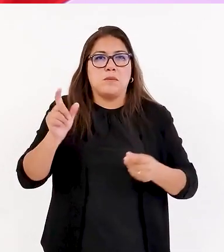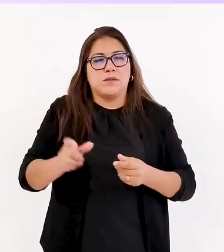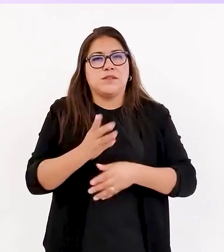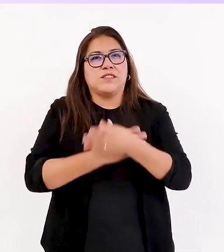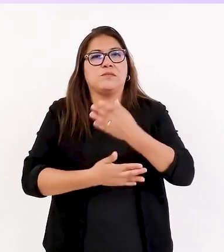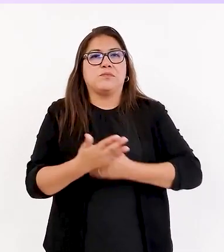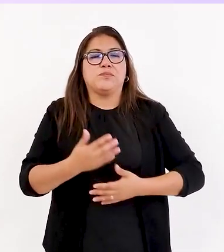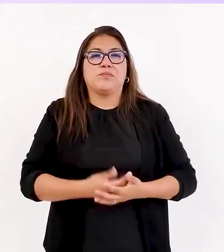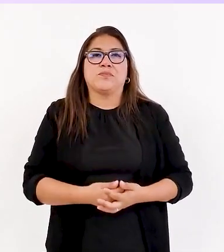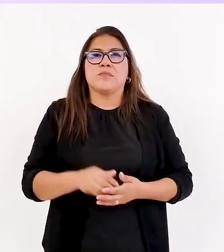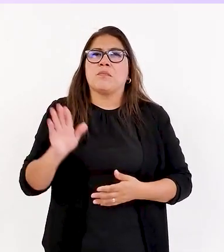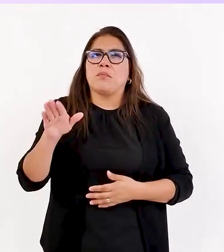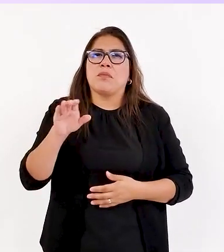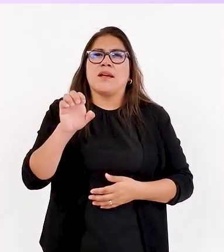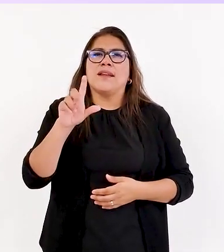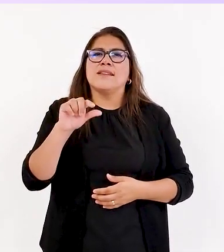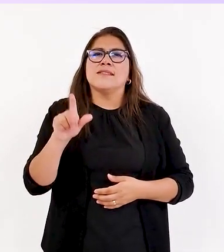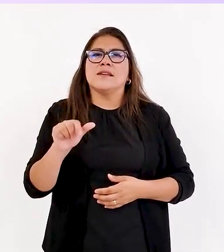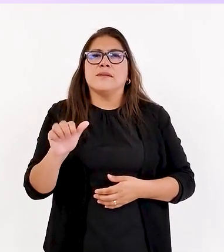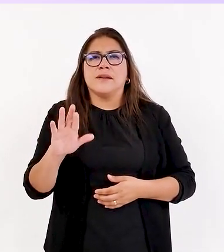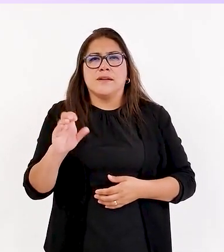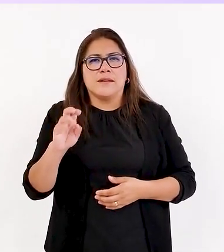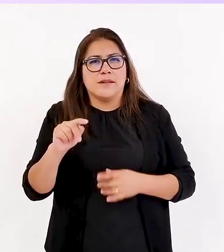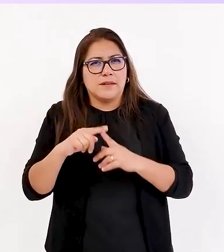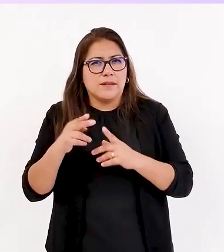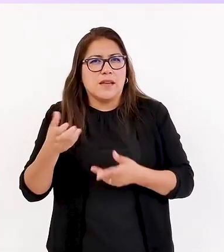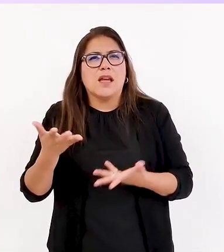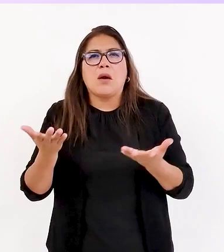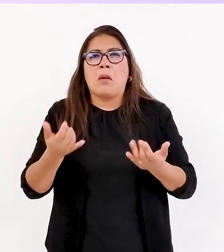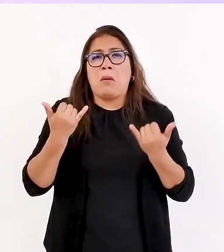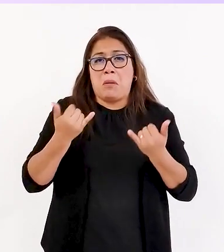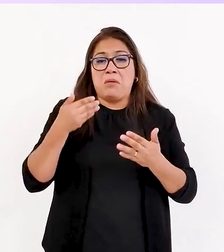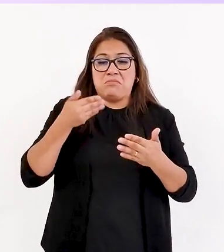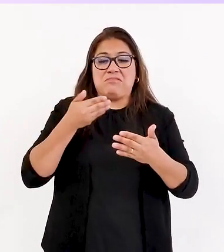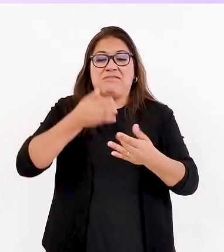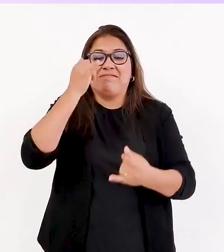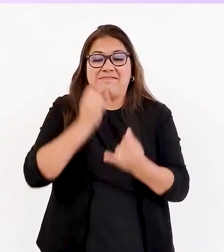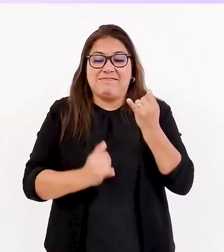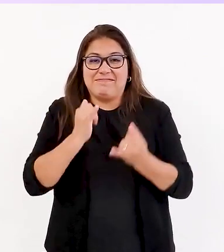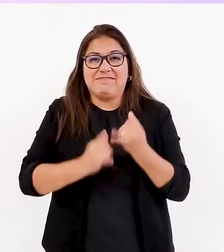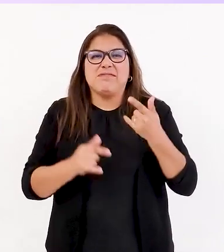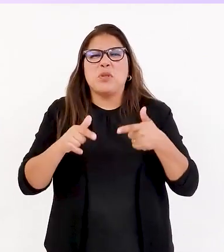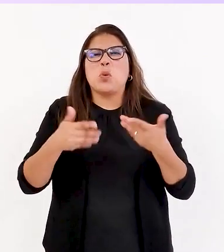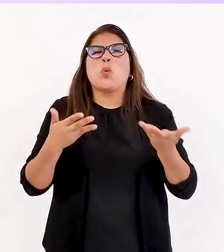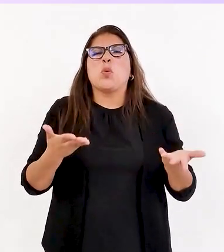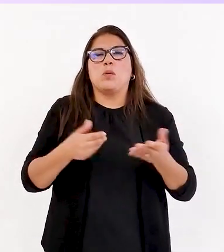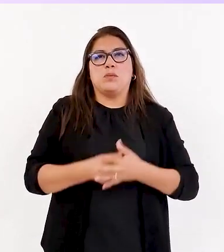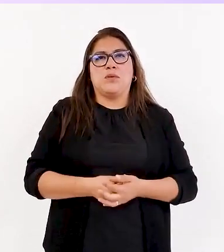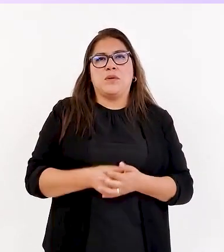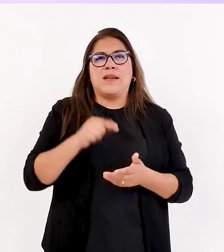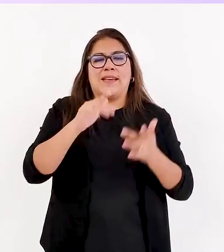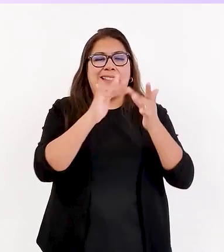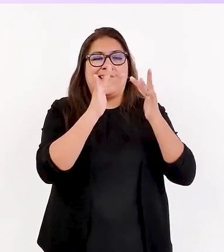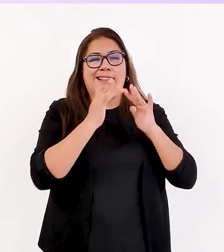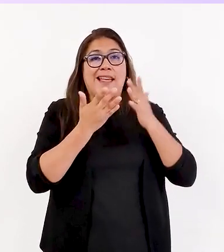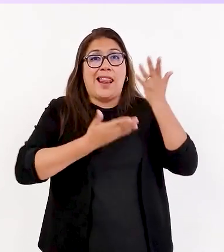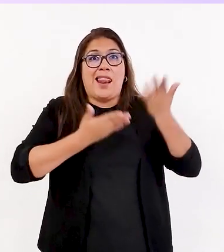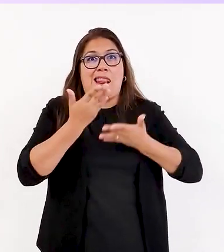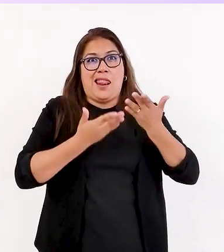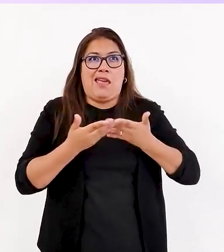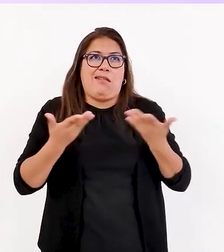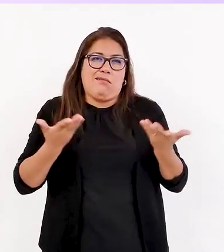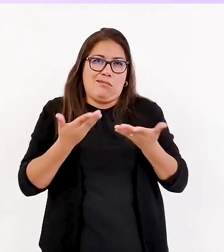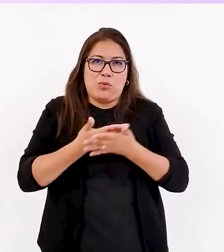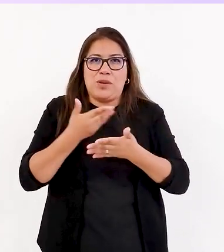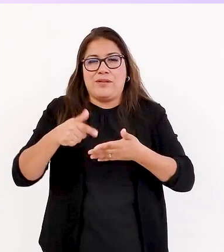discapacidad. Y, Lisa, cuéntame, ¿cómo estamos cerrando el año? La Red Alivia es una red nueva, básicamente, para Conades como servicio. ¿Cómo estamos